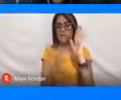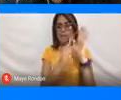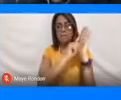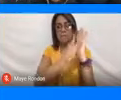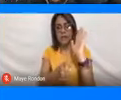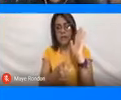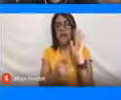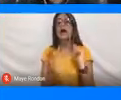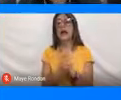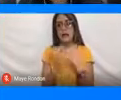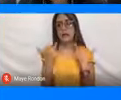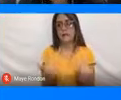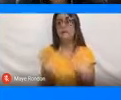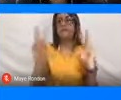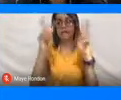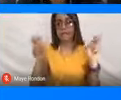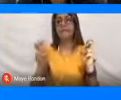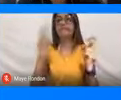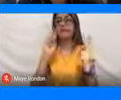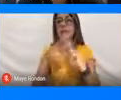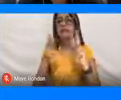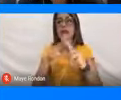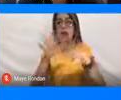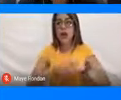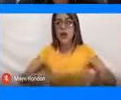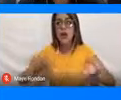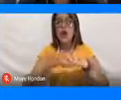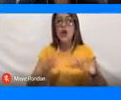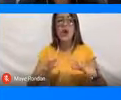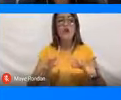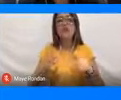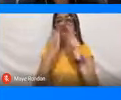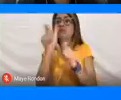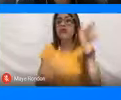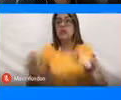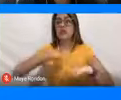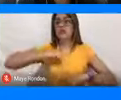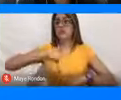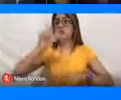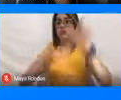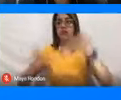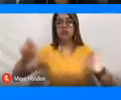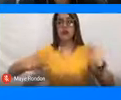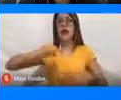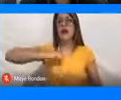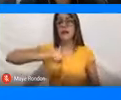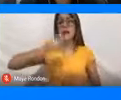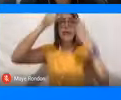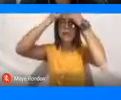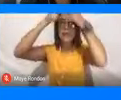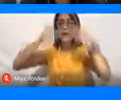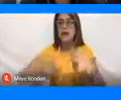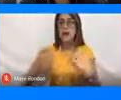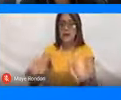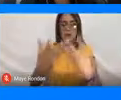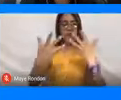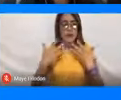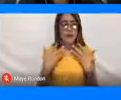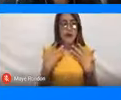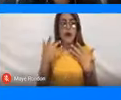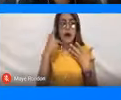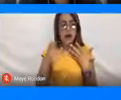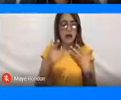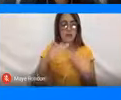entramos a hablar de que es un bien público que el Estado nos debe empezar